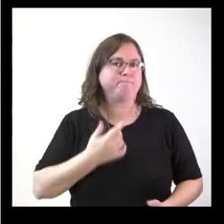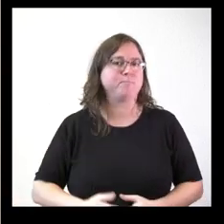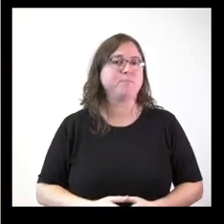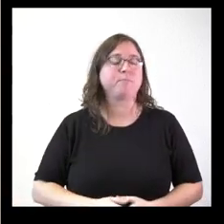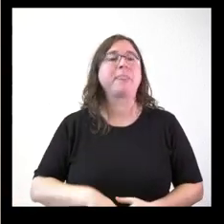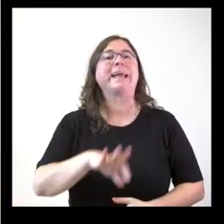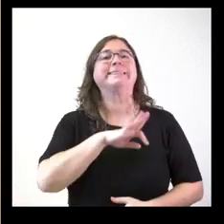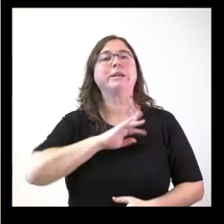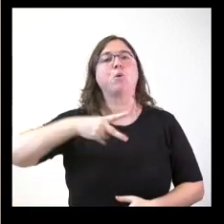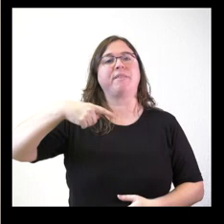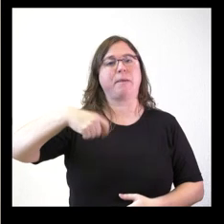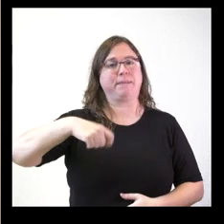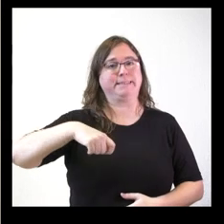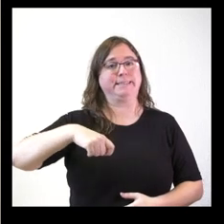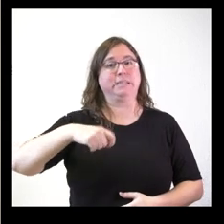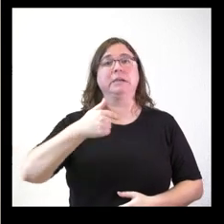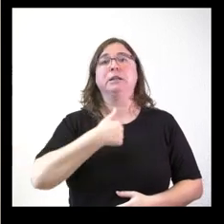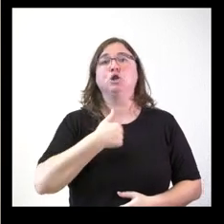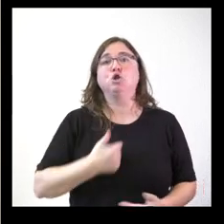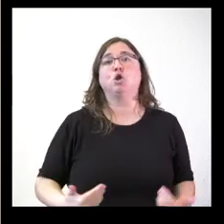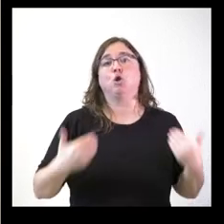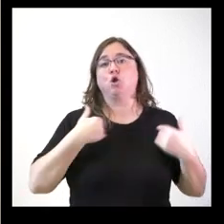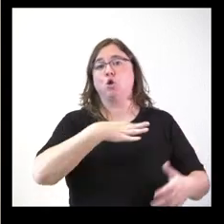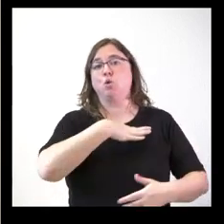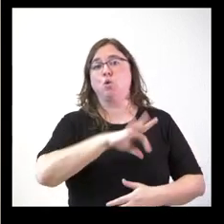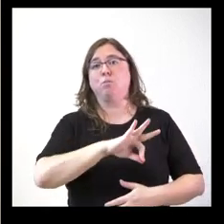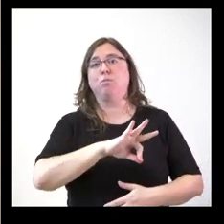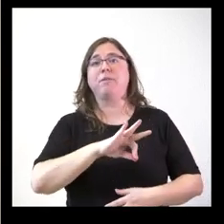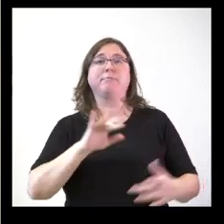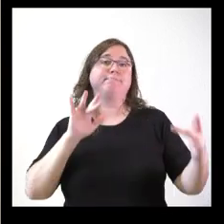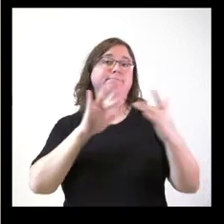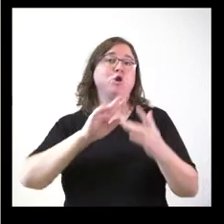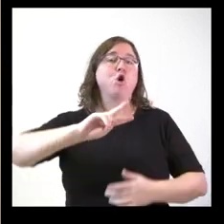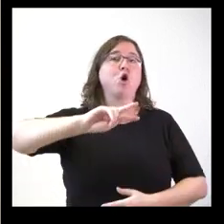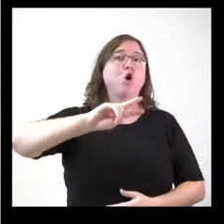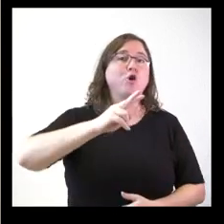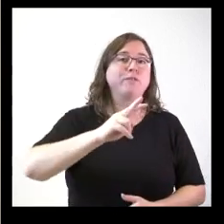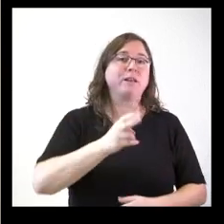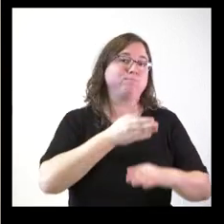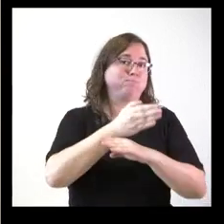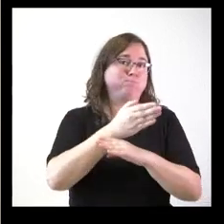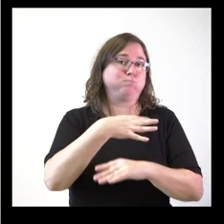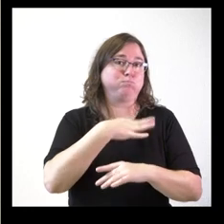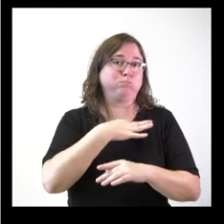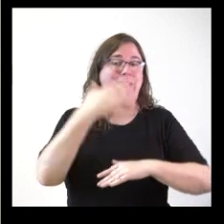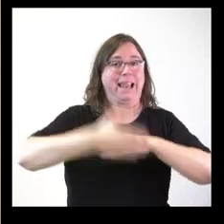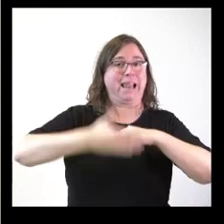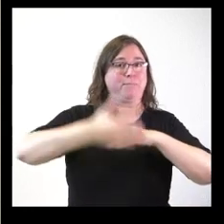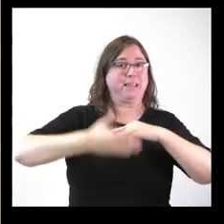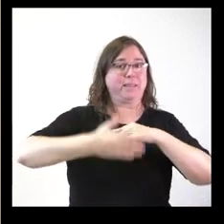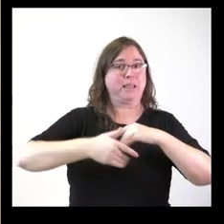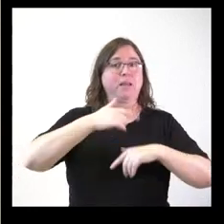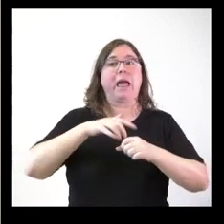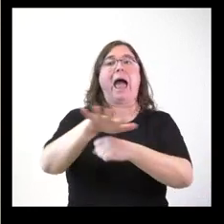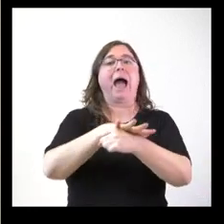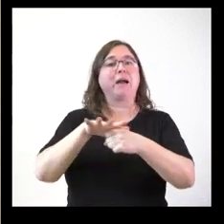vicepresidente, entiendo que como yo no tengo la posibilidad de referirme a usted en otras comparecencias por mis limitaciones en cuanto a mi